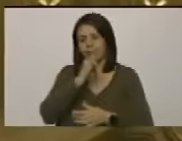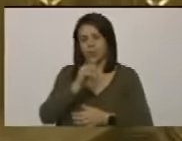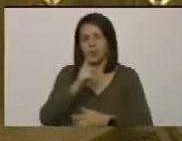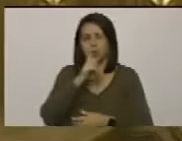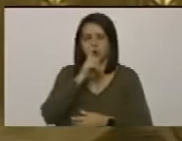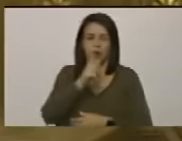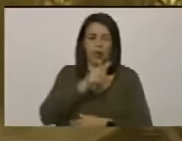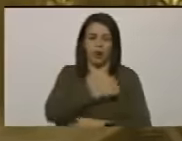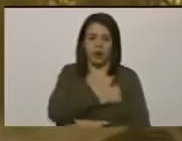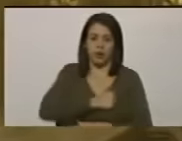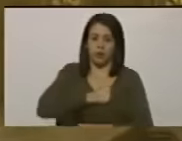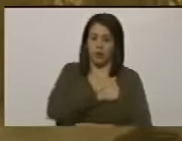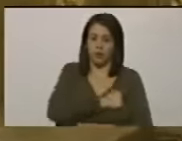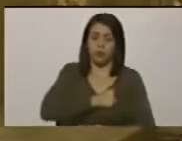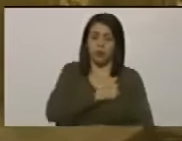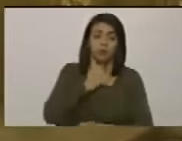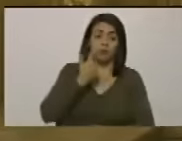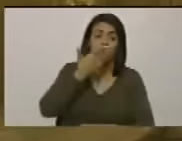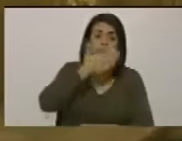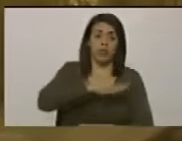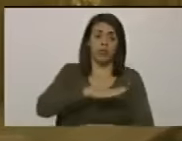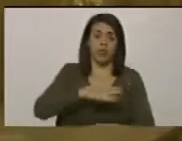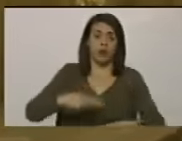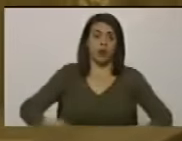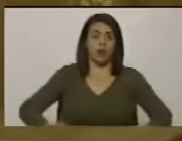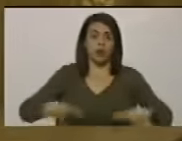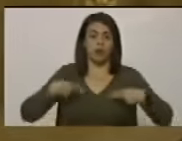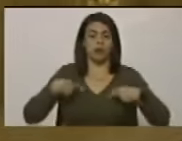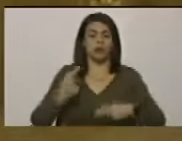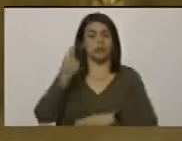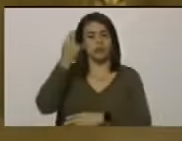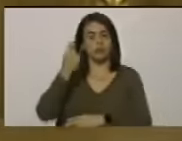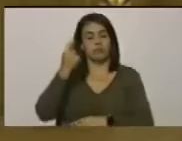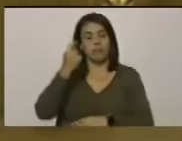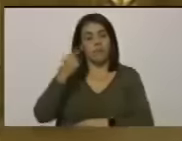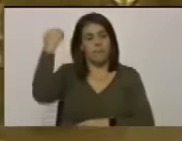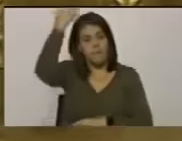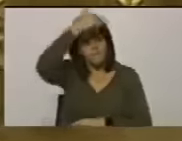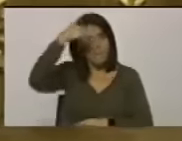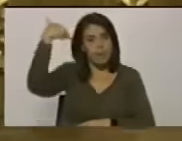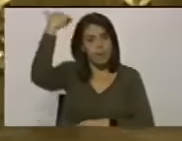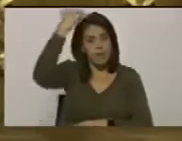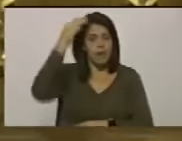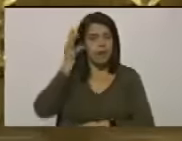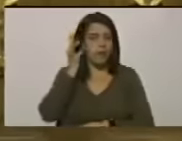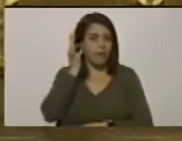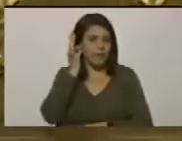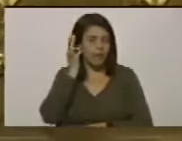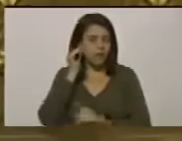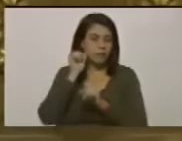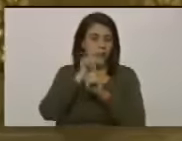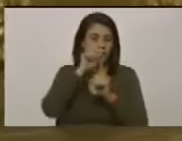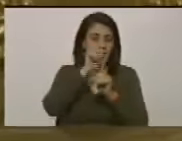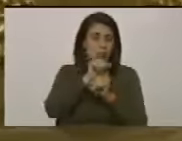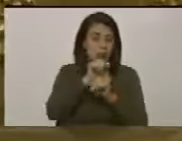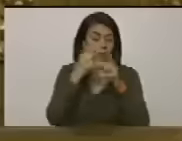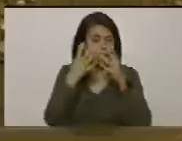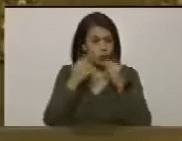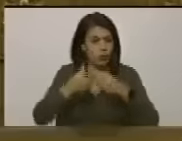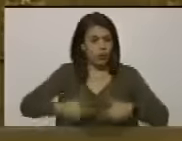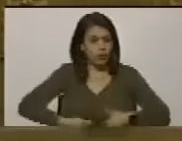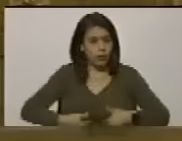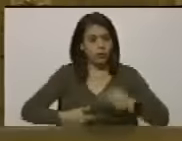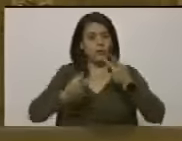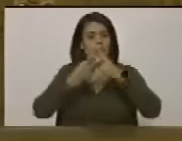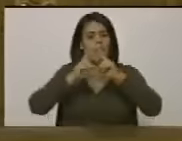sobre el fallecimiento de la humanista y senadora colombiana piedad Córdoba Ruiz luchadora incansable por